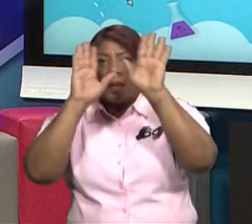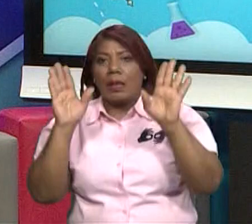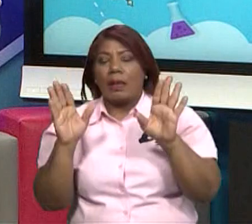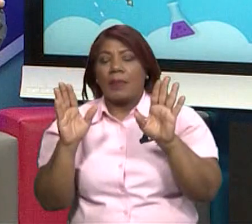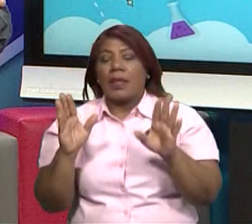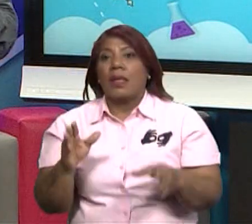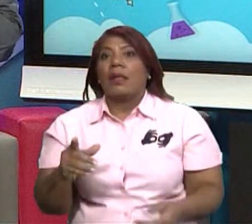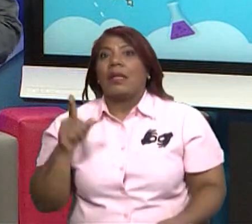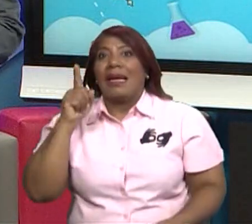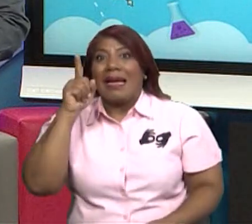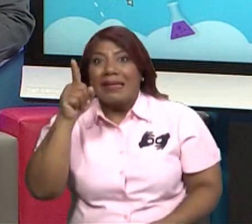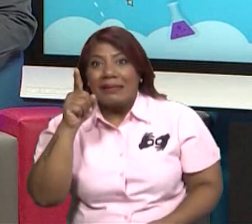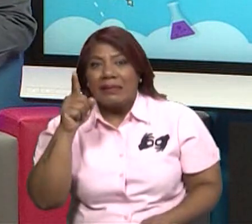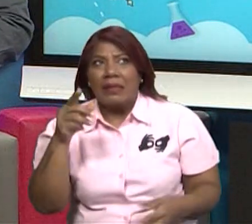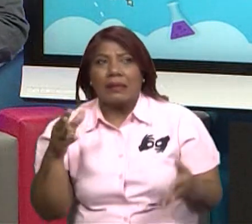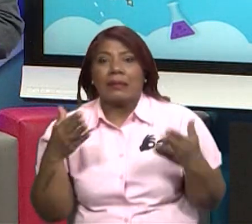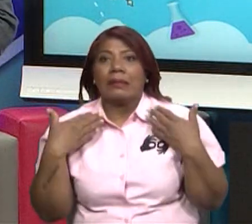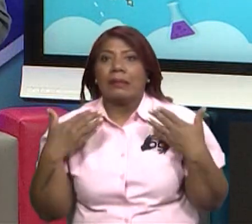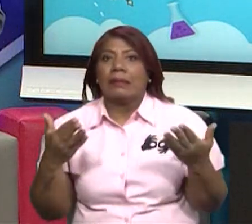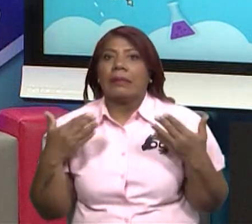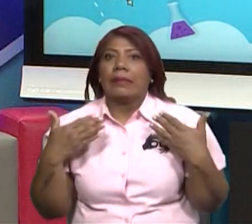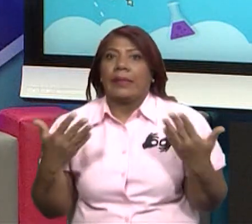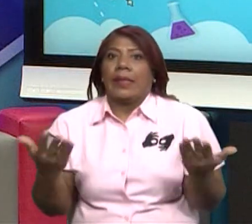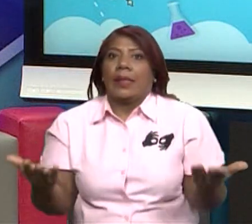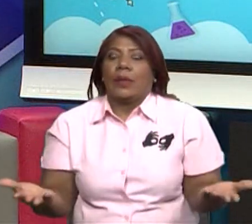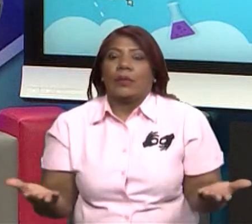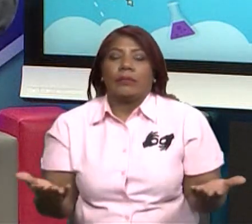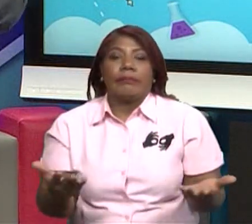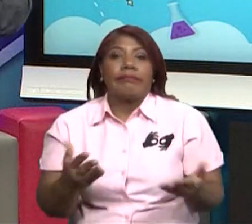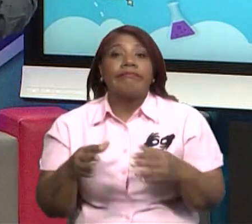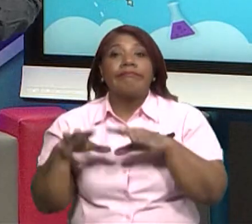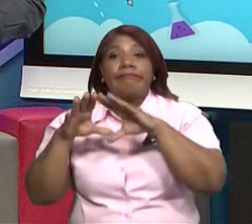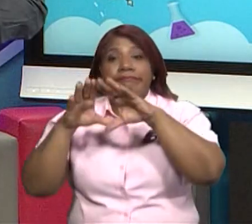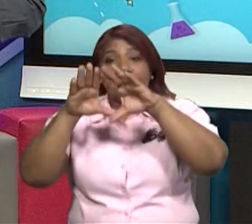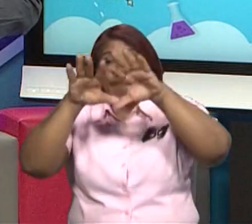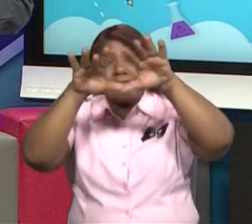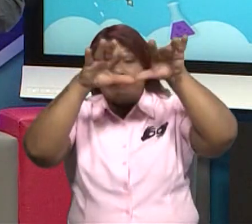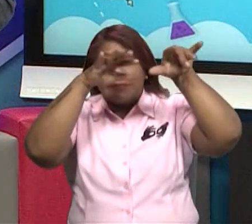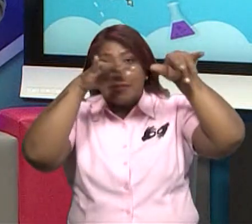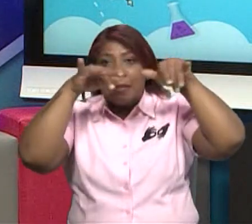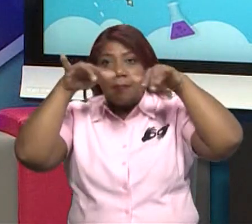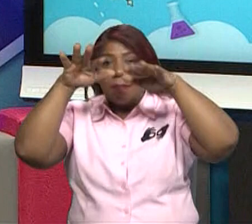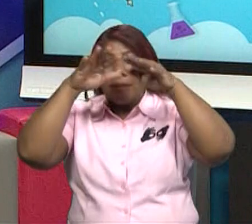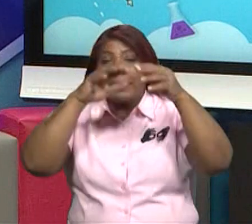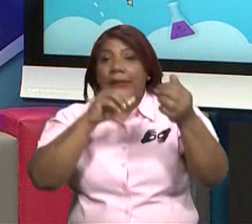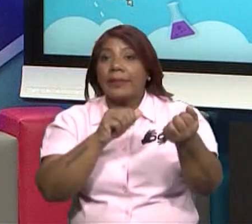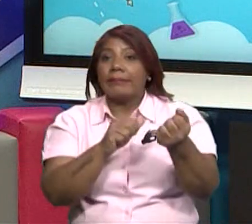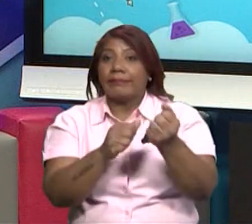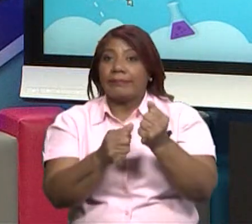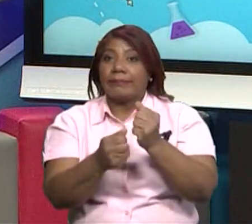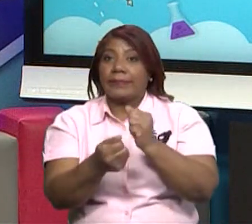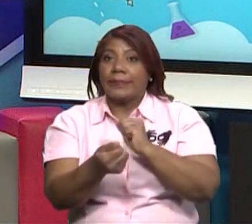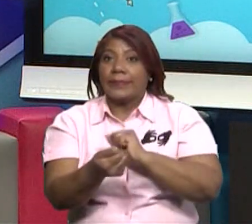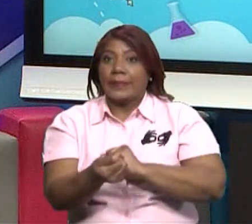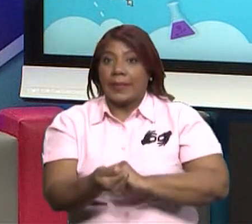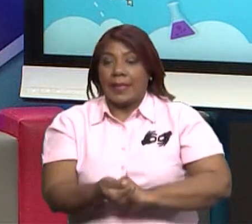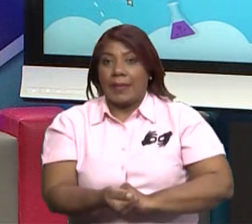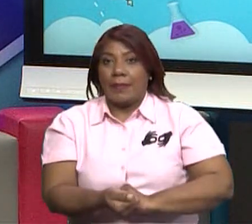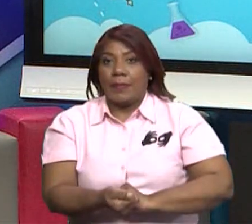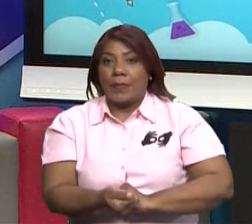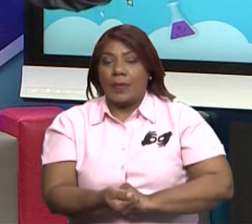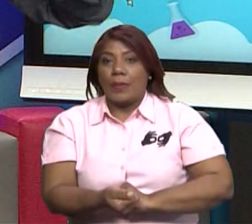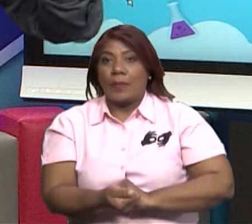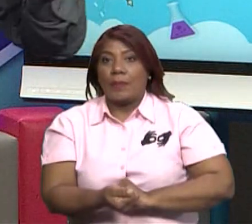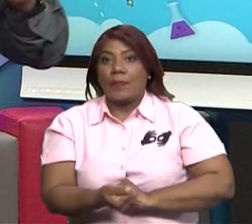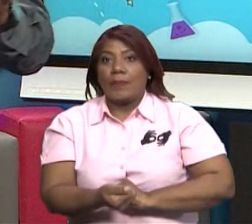calurosos? Nuestro planeta está cambiando, chicos. Esa es una pregunta que está pasando ahora mismito. Por